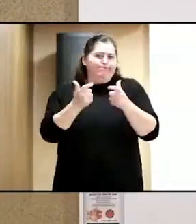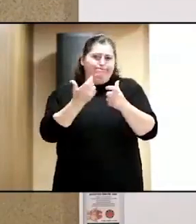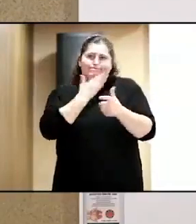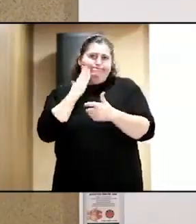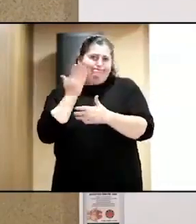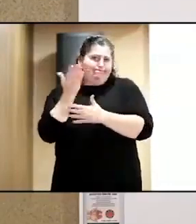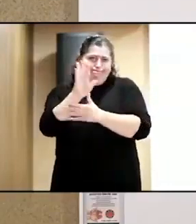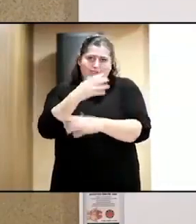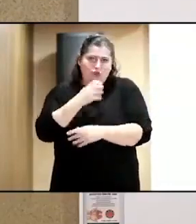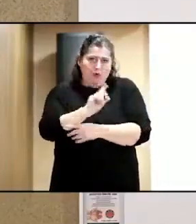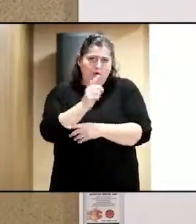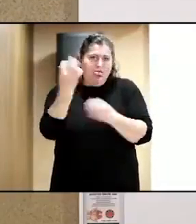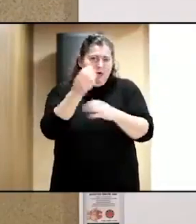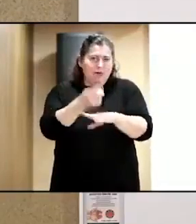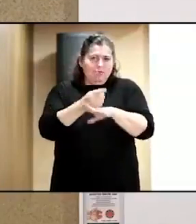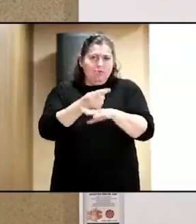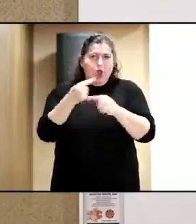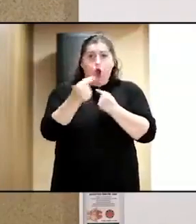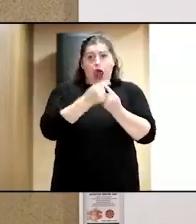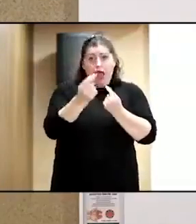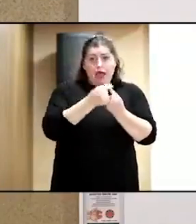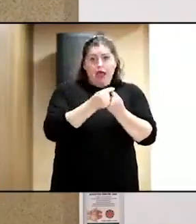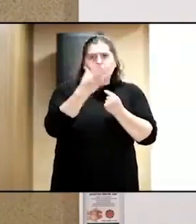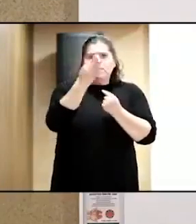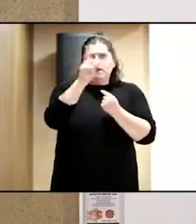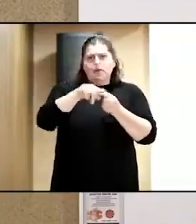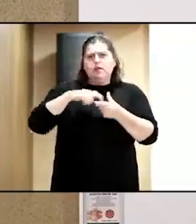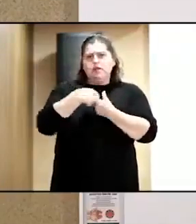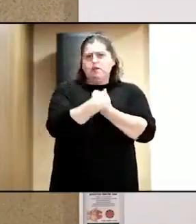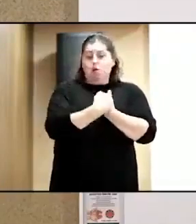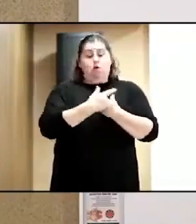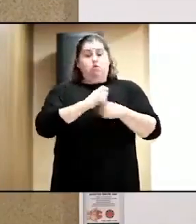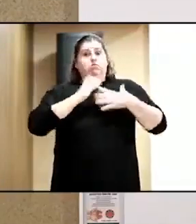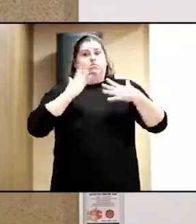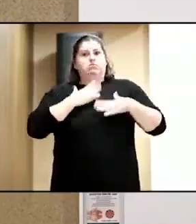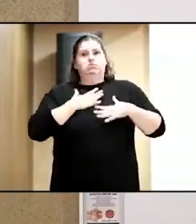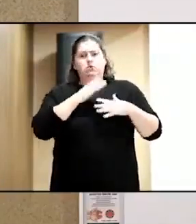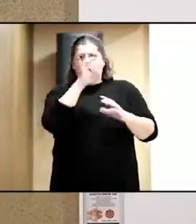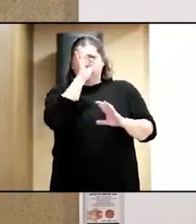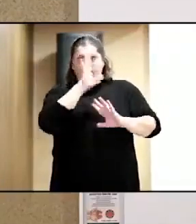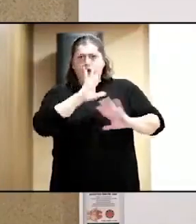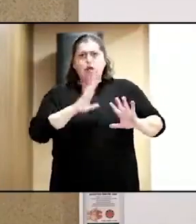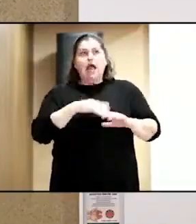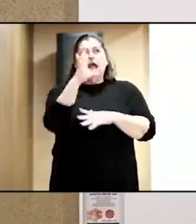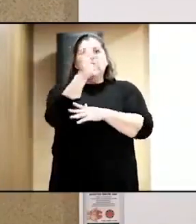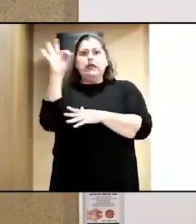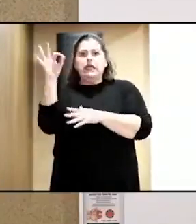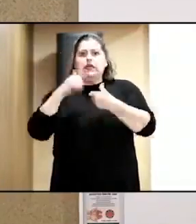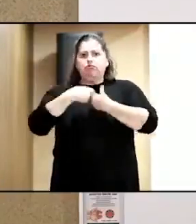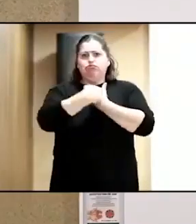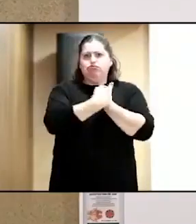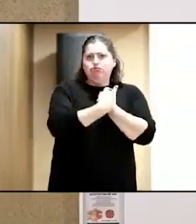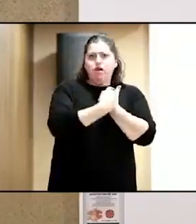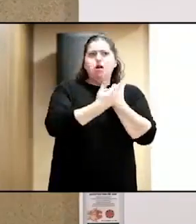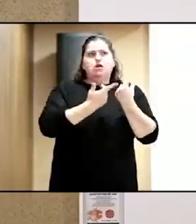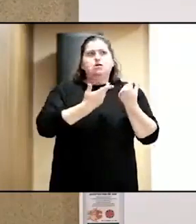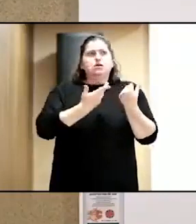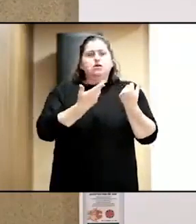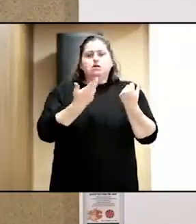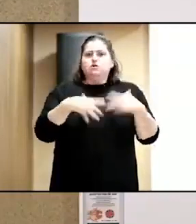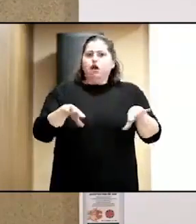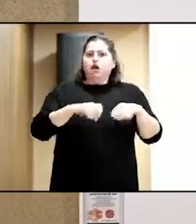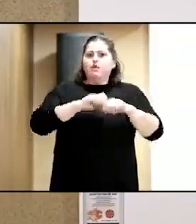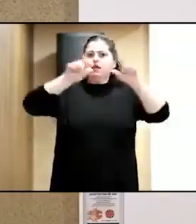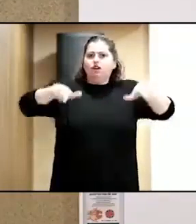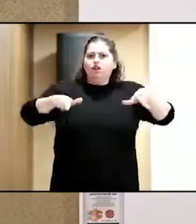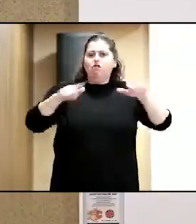Y se hicieron online también con una participación que nos sorprendió bastante, con más de 500 inscritos en la